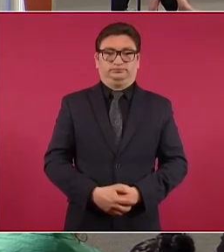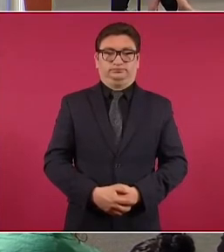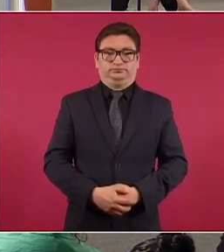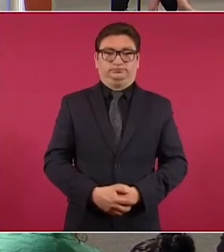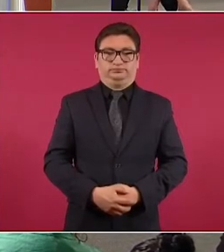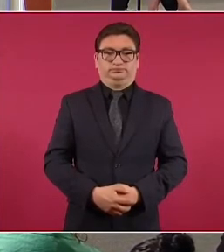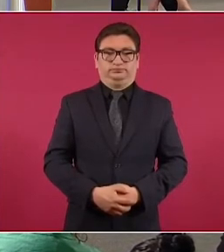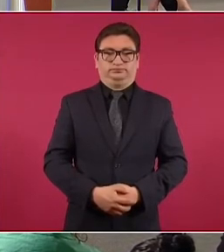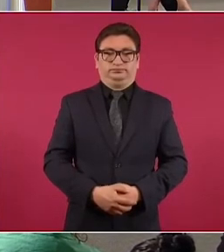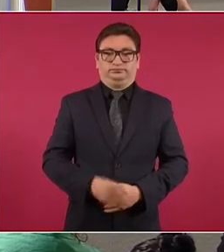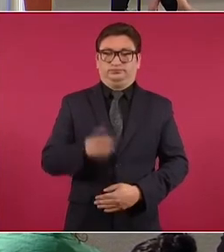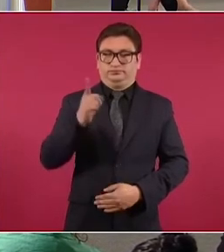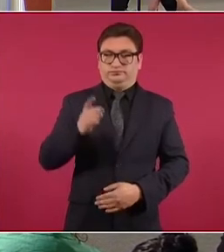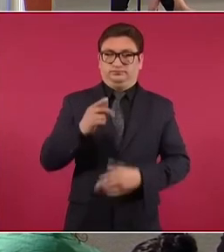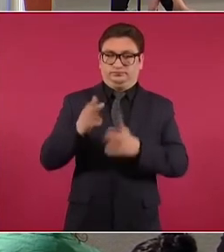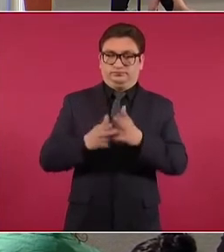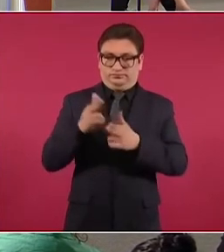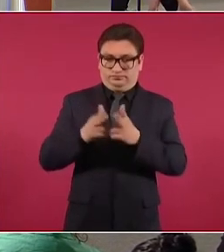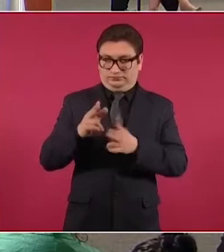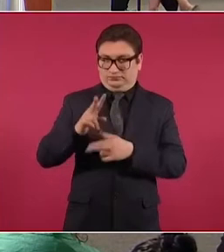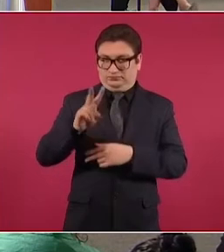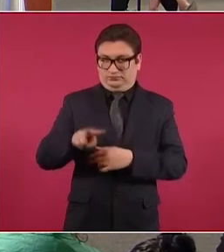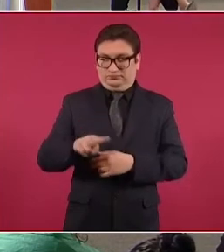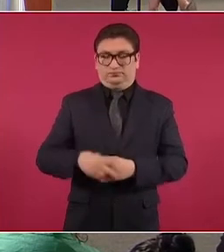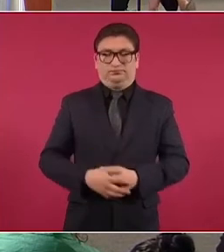este tren es real.